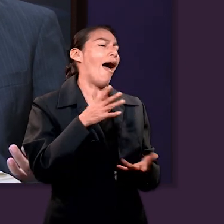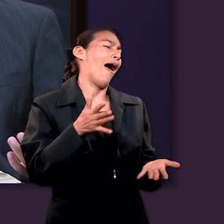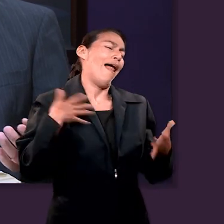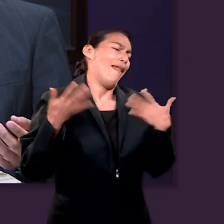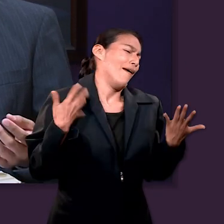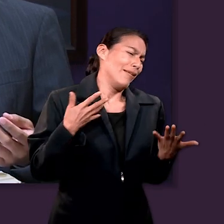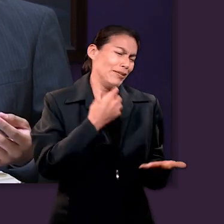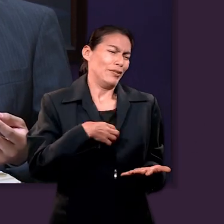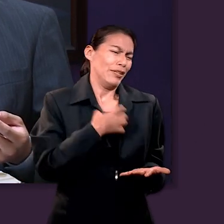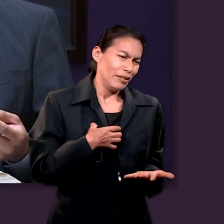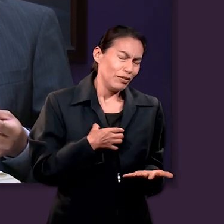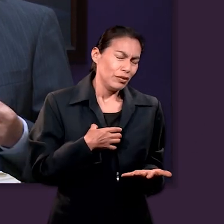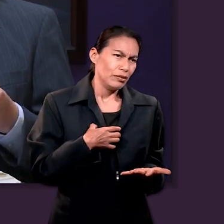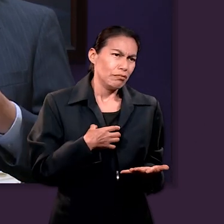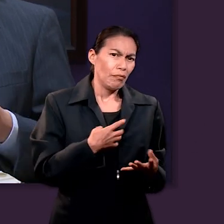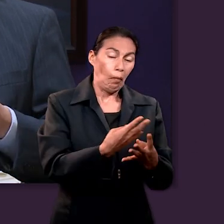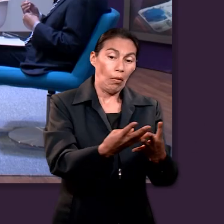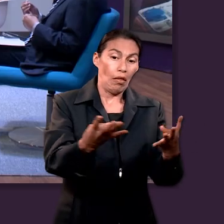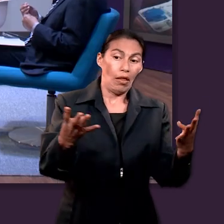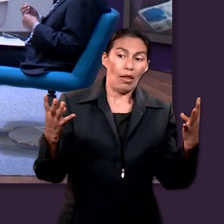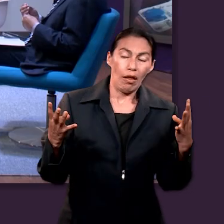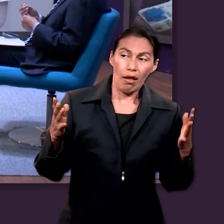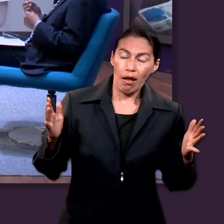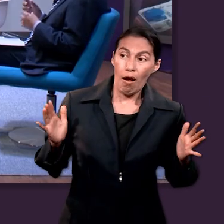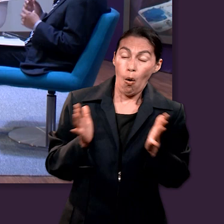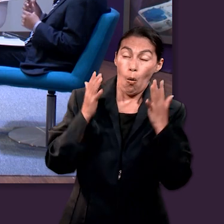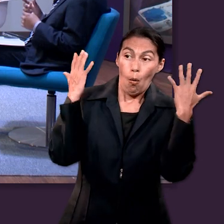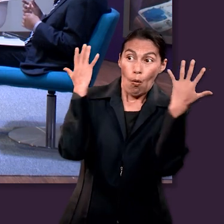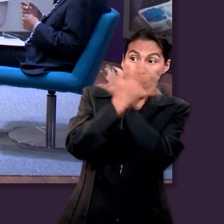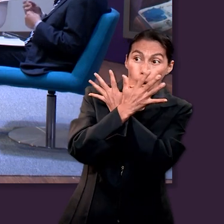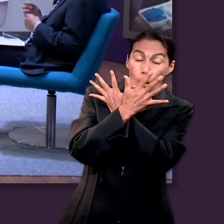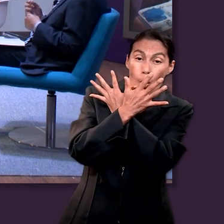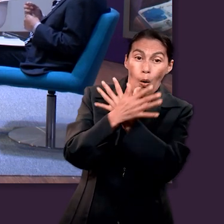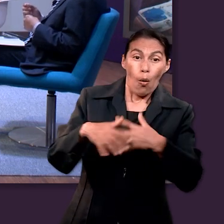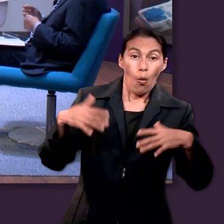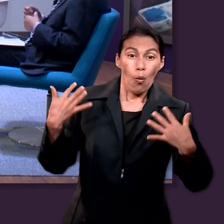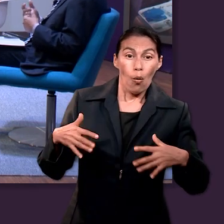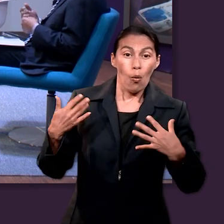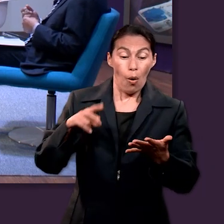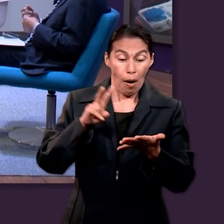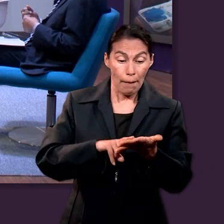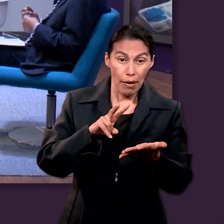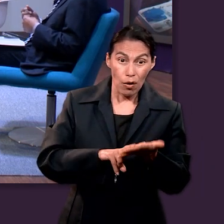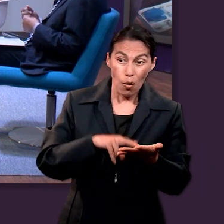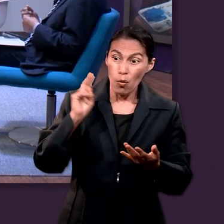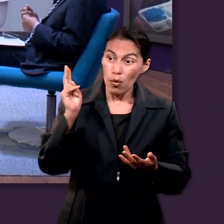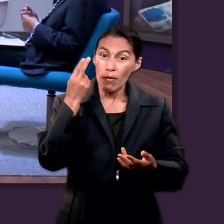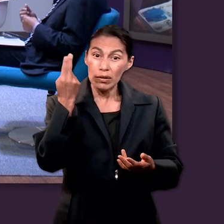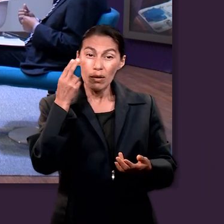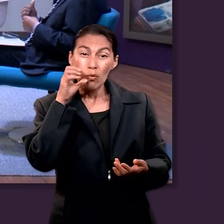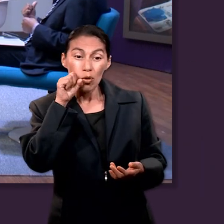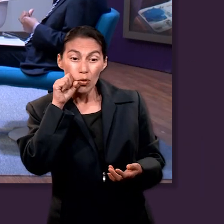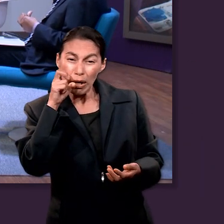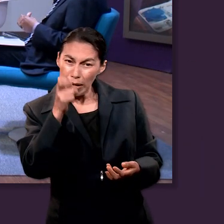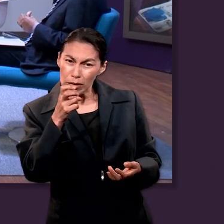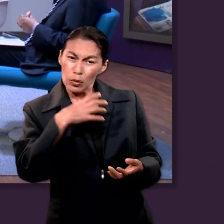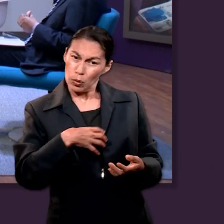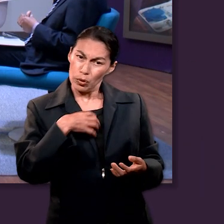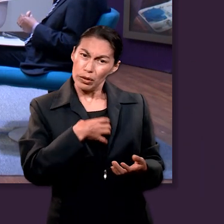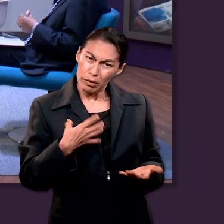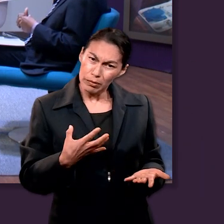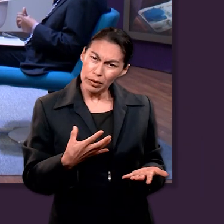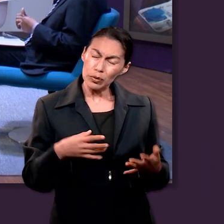estar alegres. ¿Y cómo impactó esa palabra, ese valor que tiene la institución a la